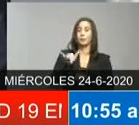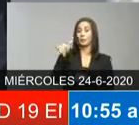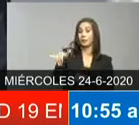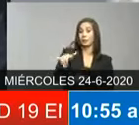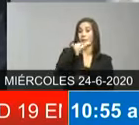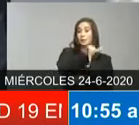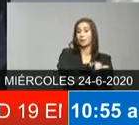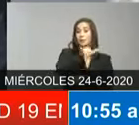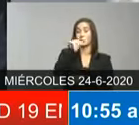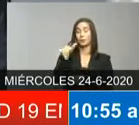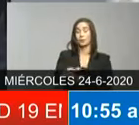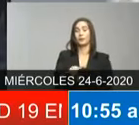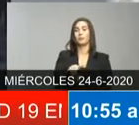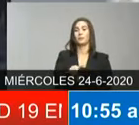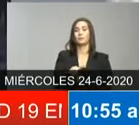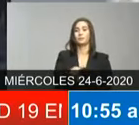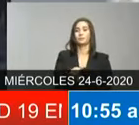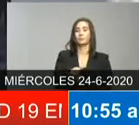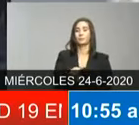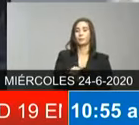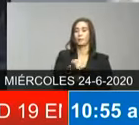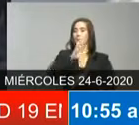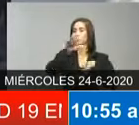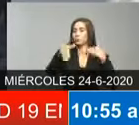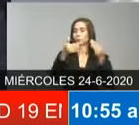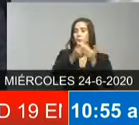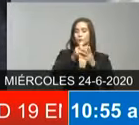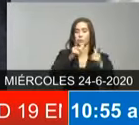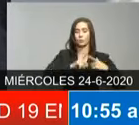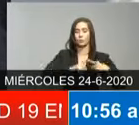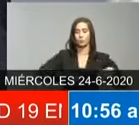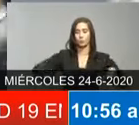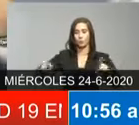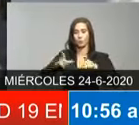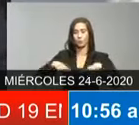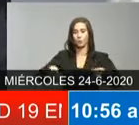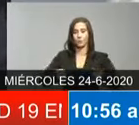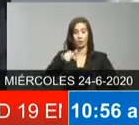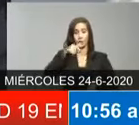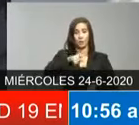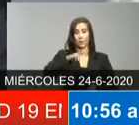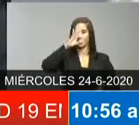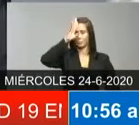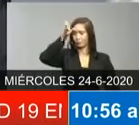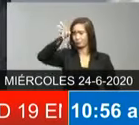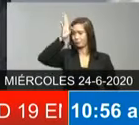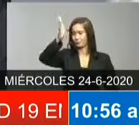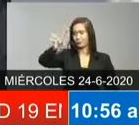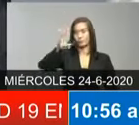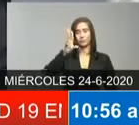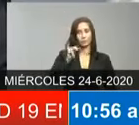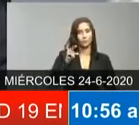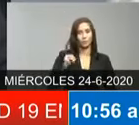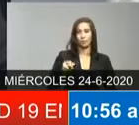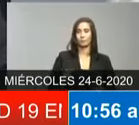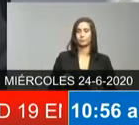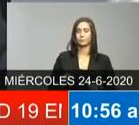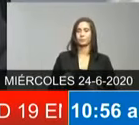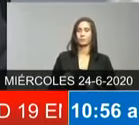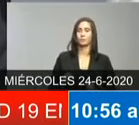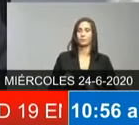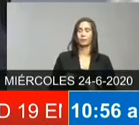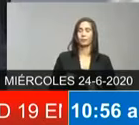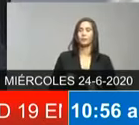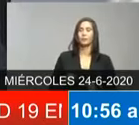único que se aplica a nivel nacional aquí no hay inventos ni cosa parecida que esté